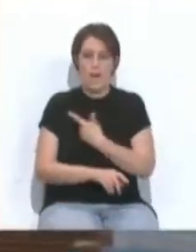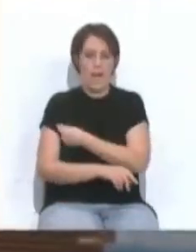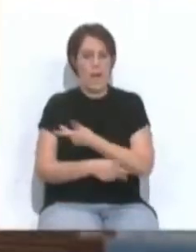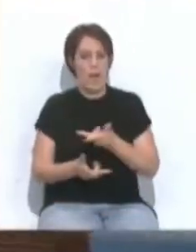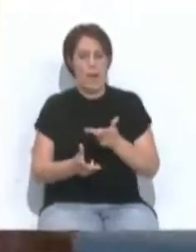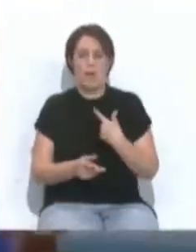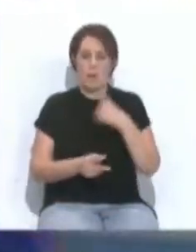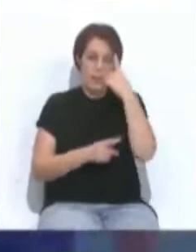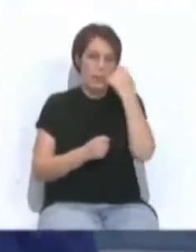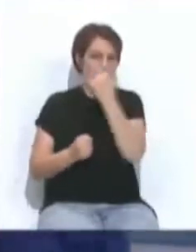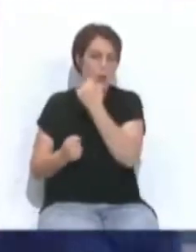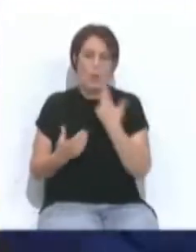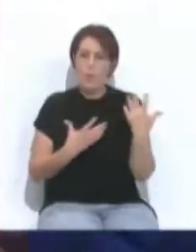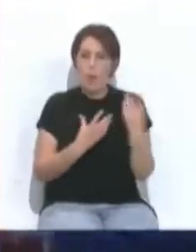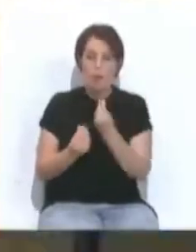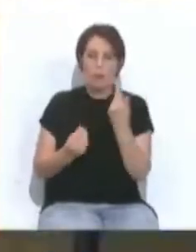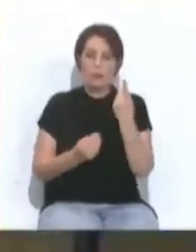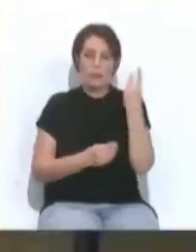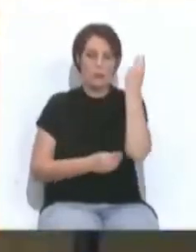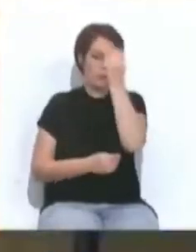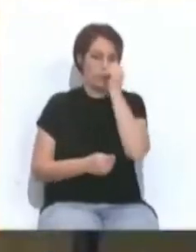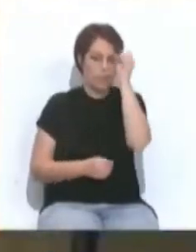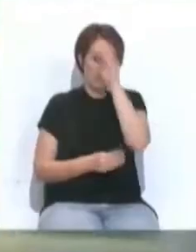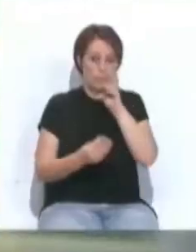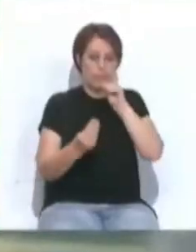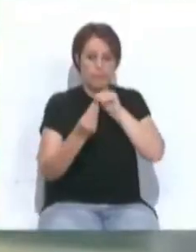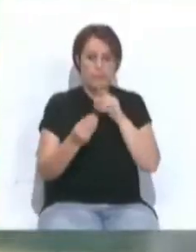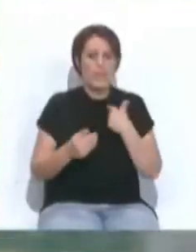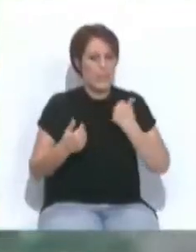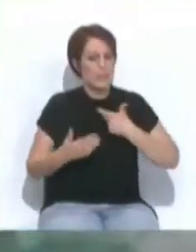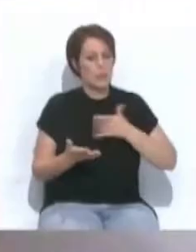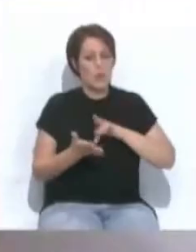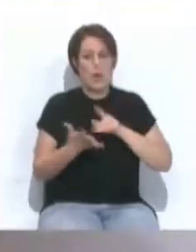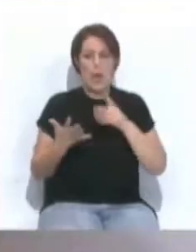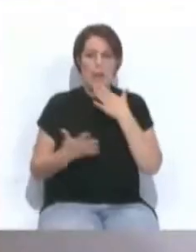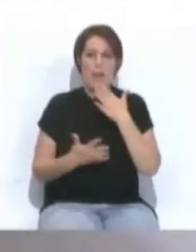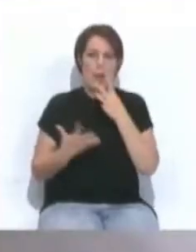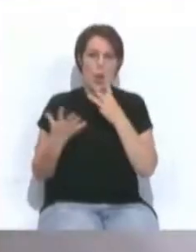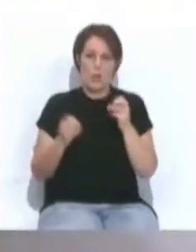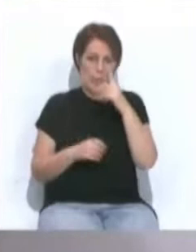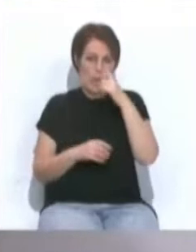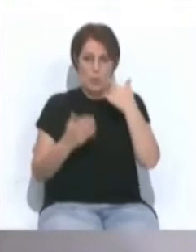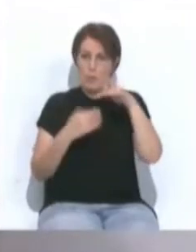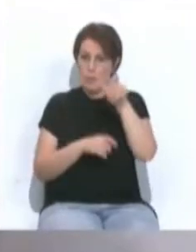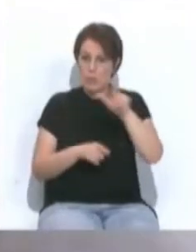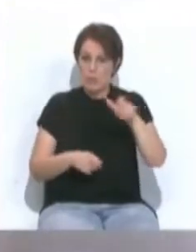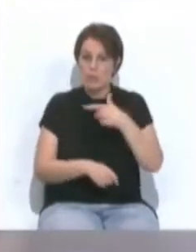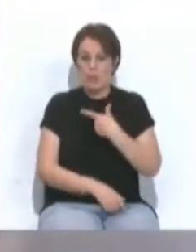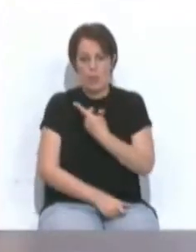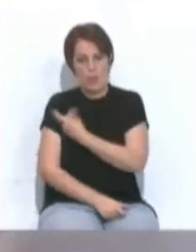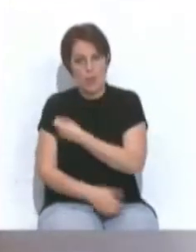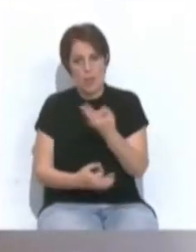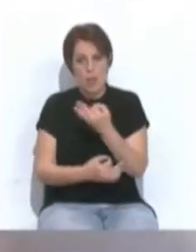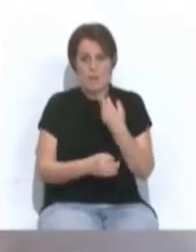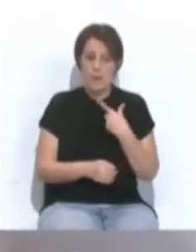expertos comparten que ya es el momento de administrar la cuarta dosis a los mayores de 80 años, porque aparte de ser los más vulnerables, son los primeros que se